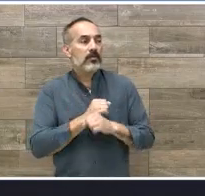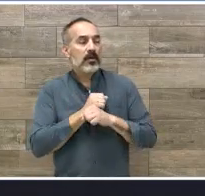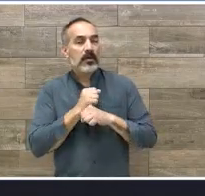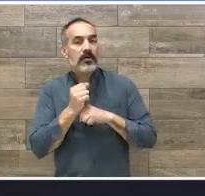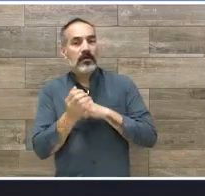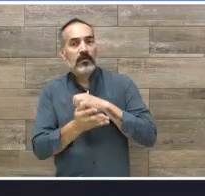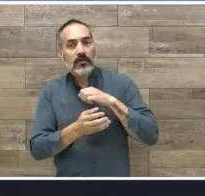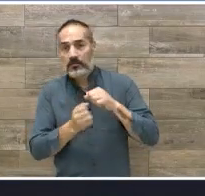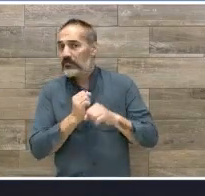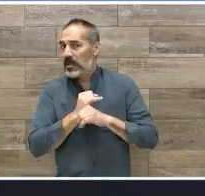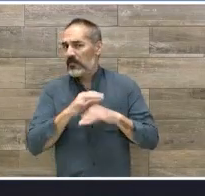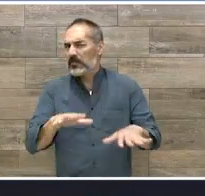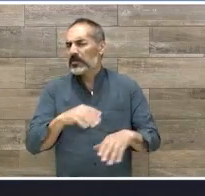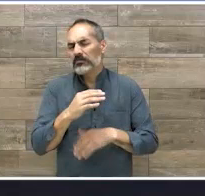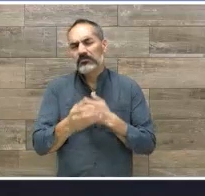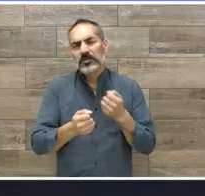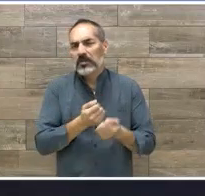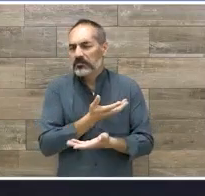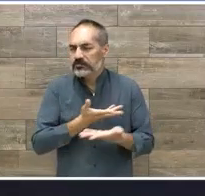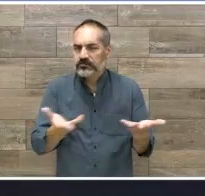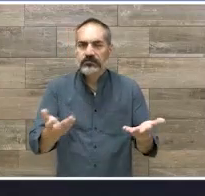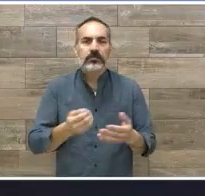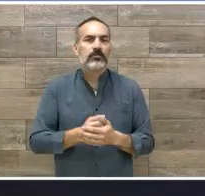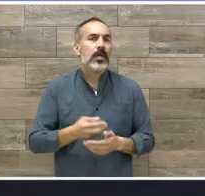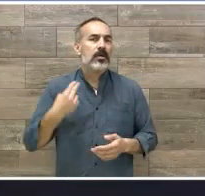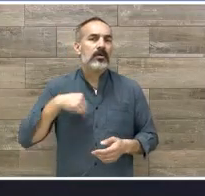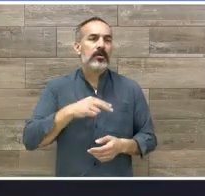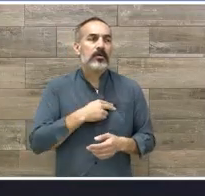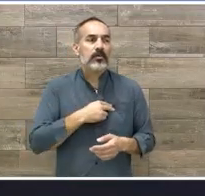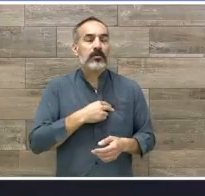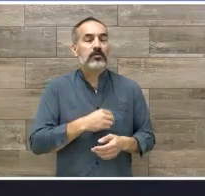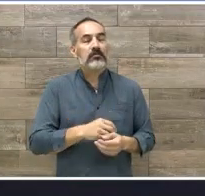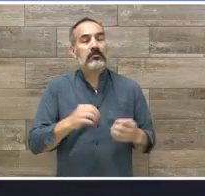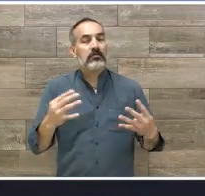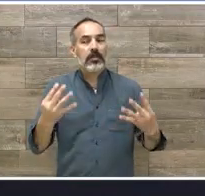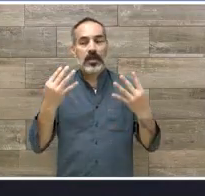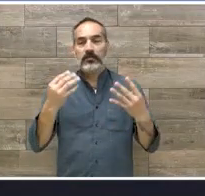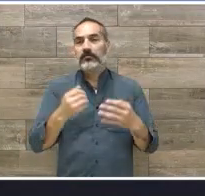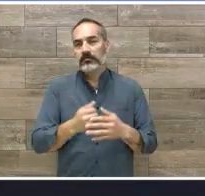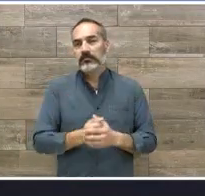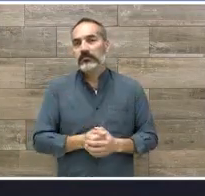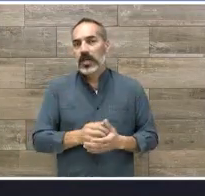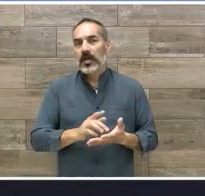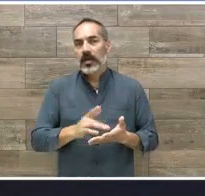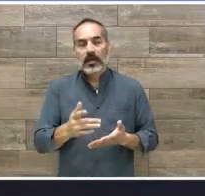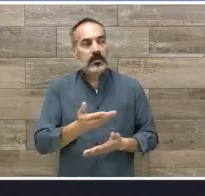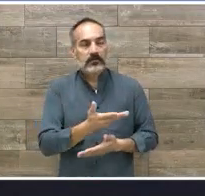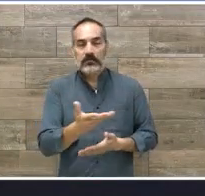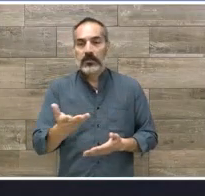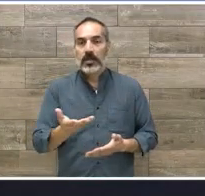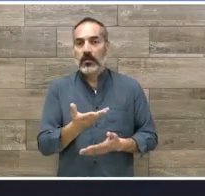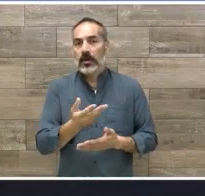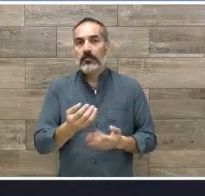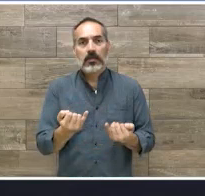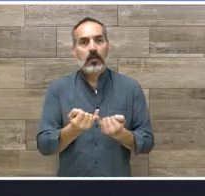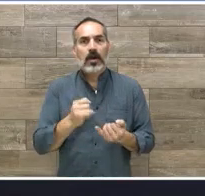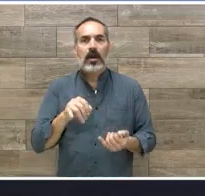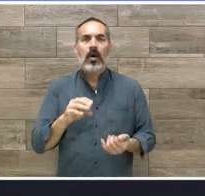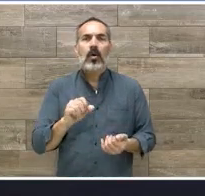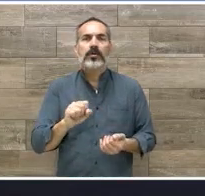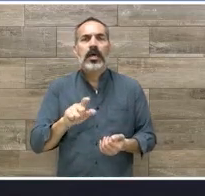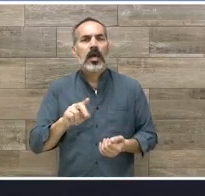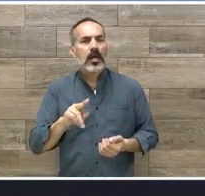ustedes en relación a las cápsulas que acompañan dicha emisión, como en el caso de, en este caso, José Luis Vallejo.